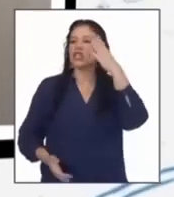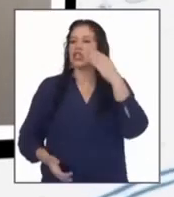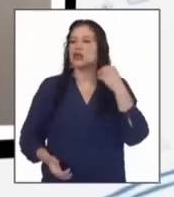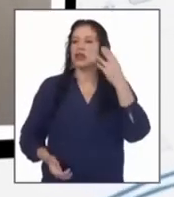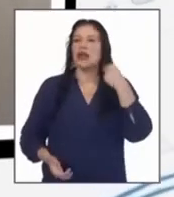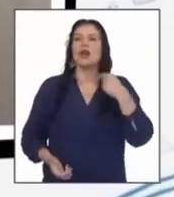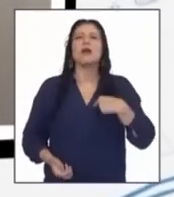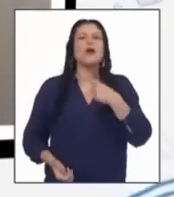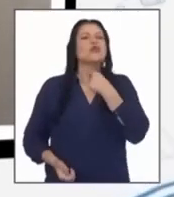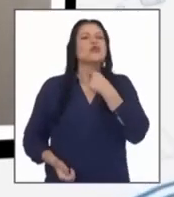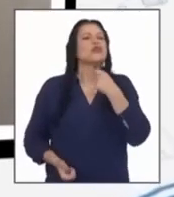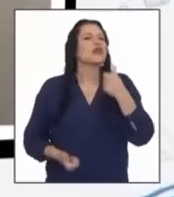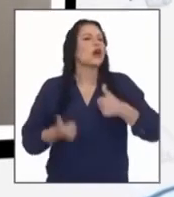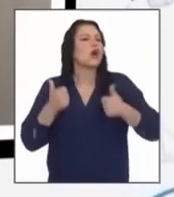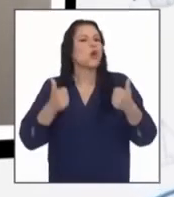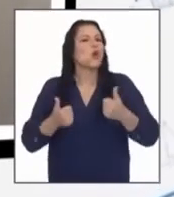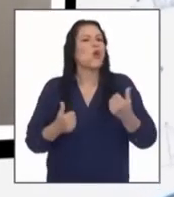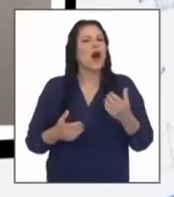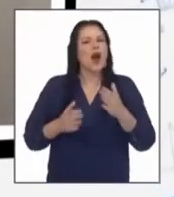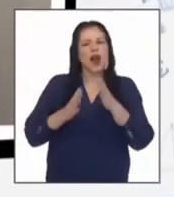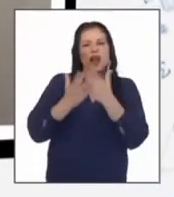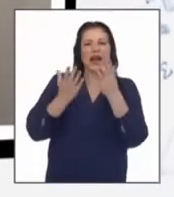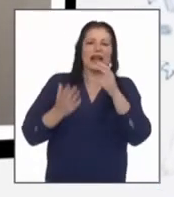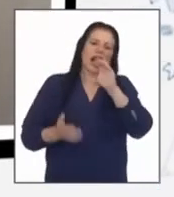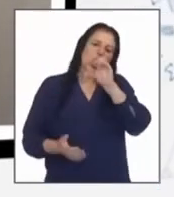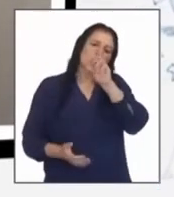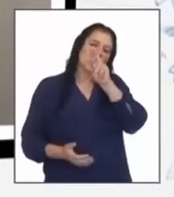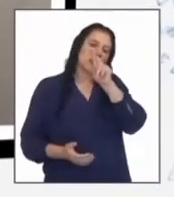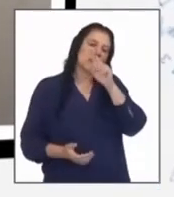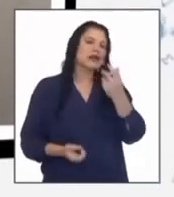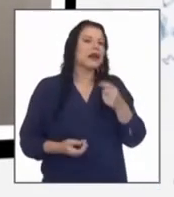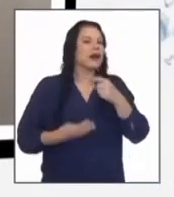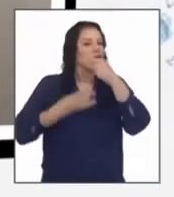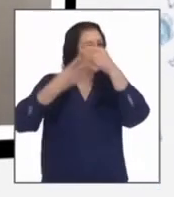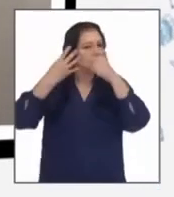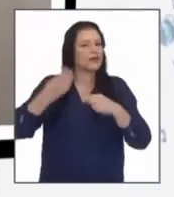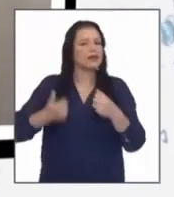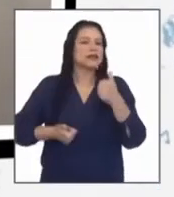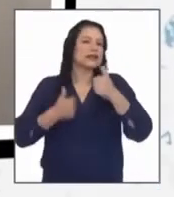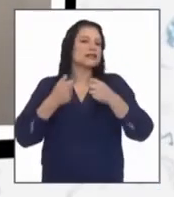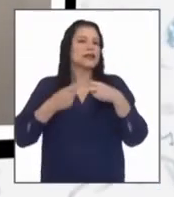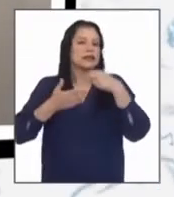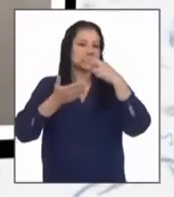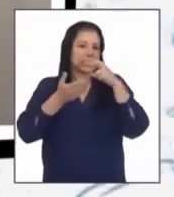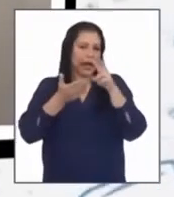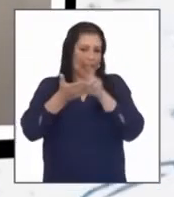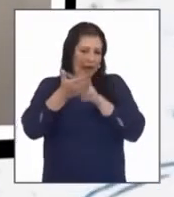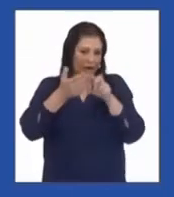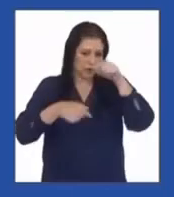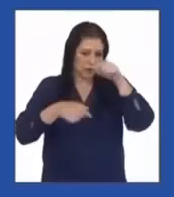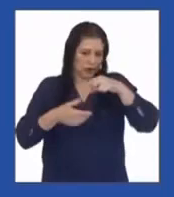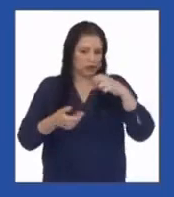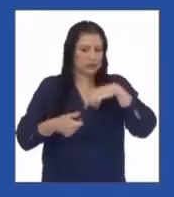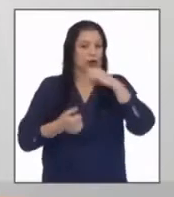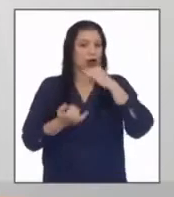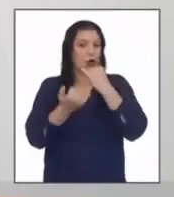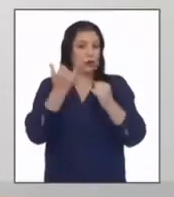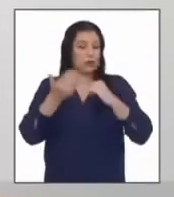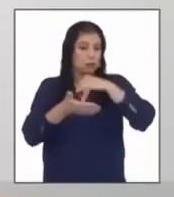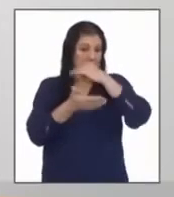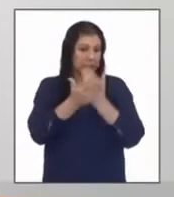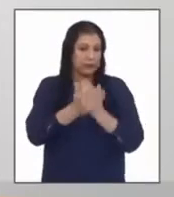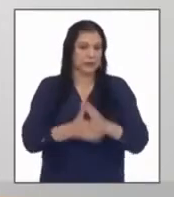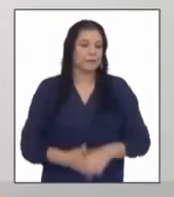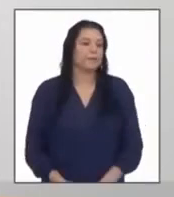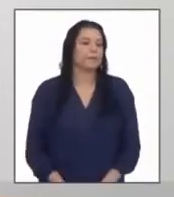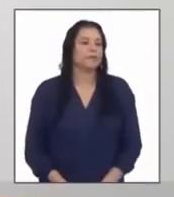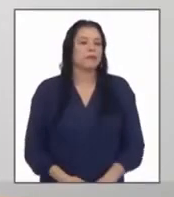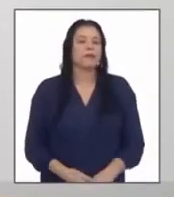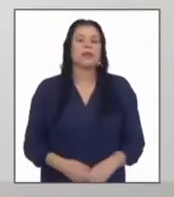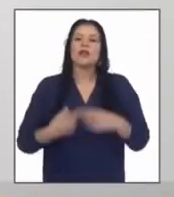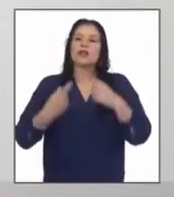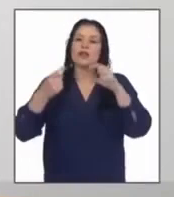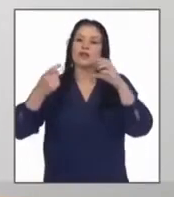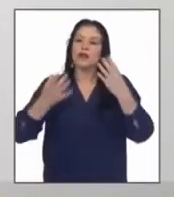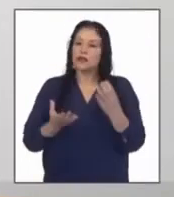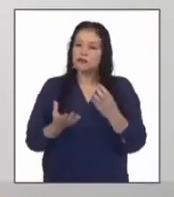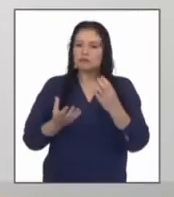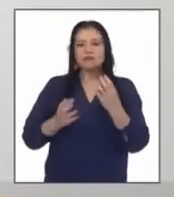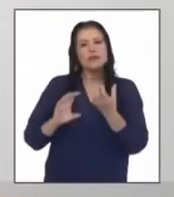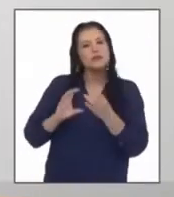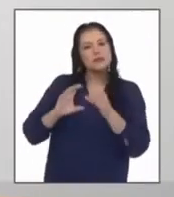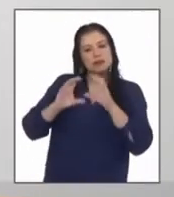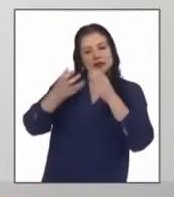gustaría saber qué tipo de crónica es lo que se ha leído en esta última parte la clasificación